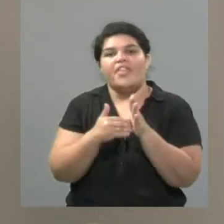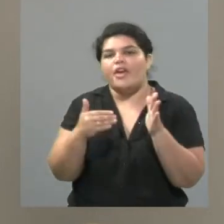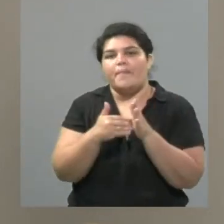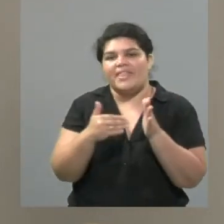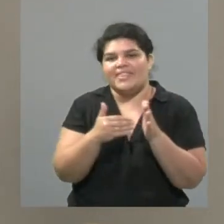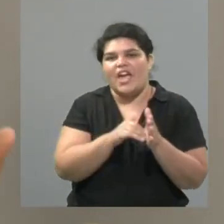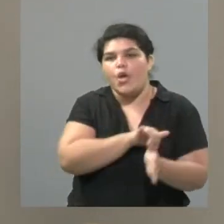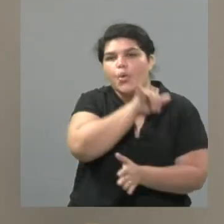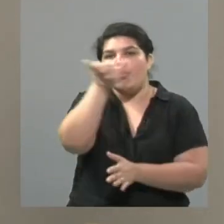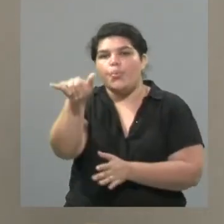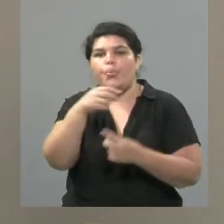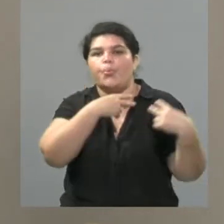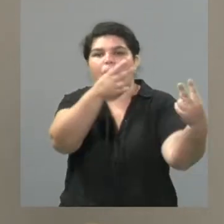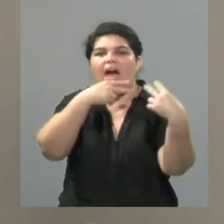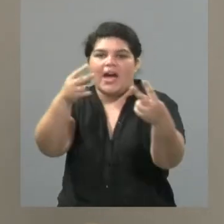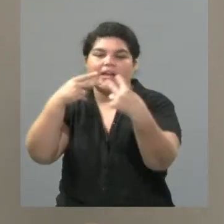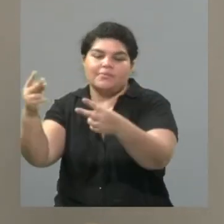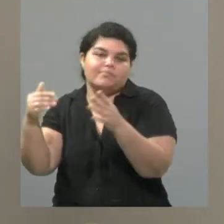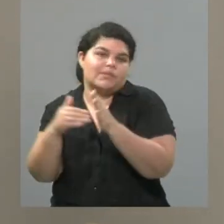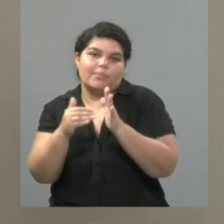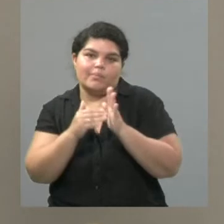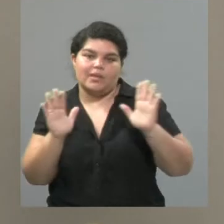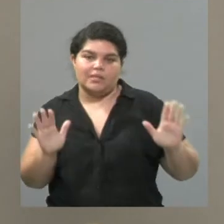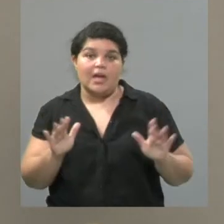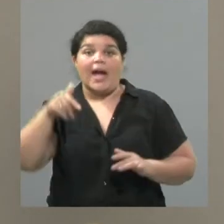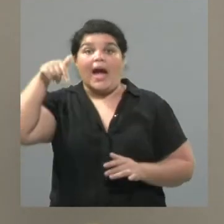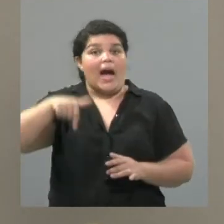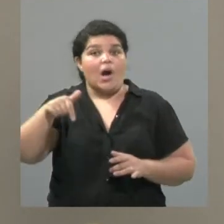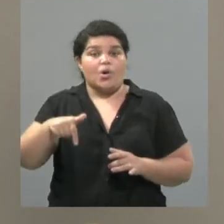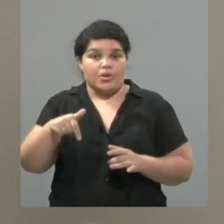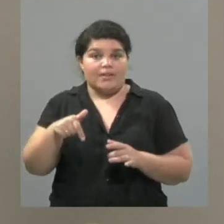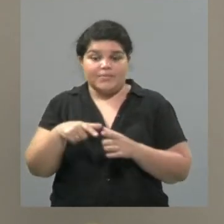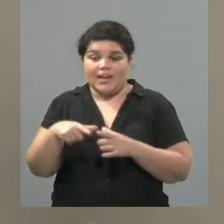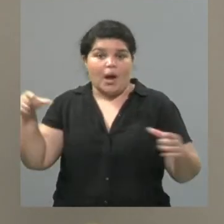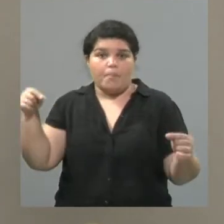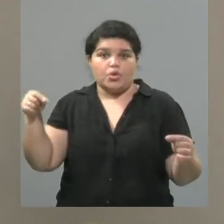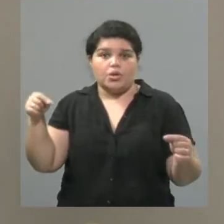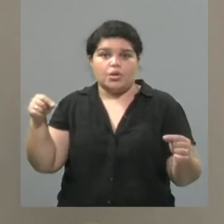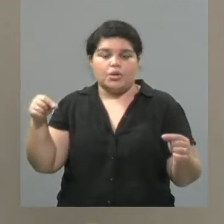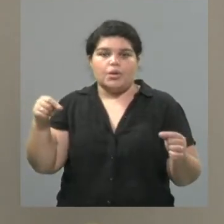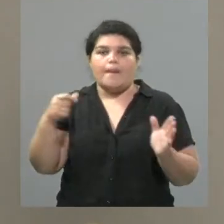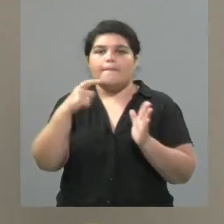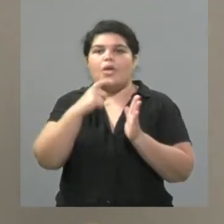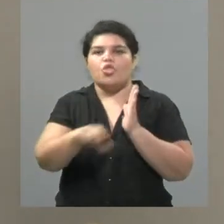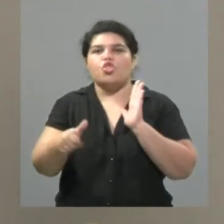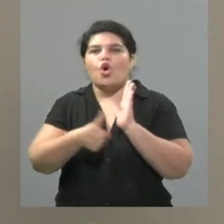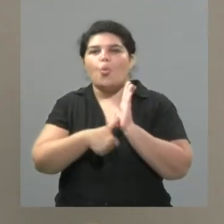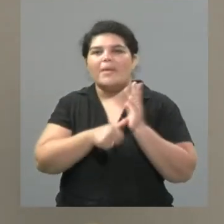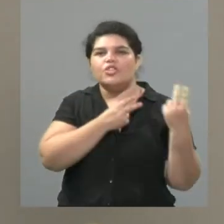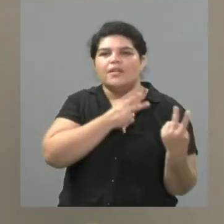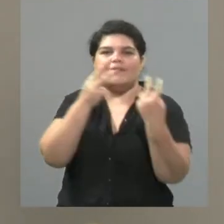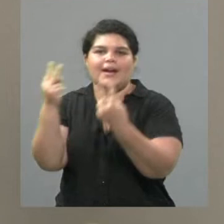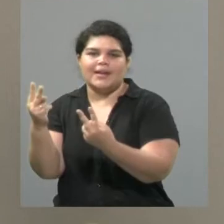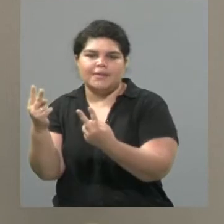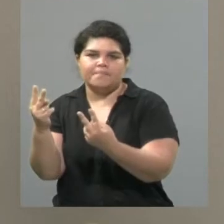Claro. Por ejemplo, hoy Japón no están emitiendo visas laborales, por lo cual se nos imposibilita poder volver a